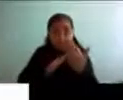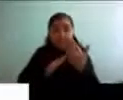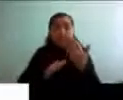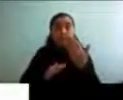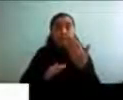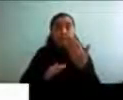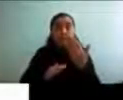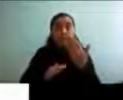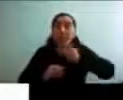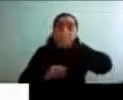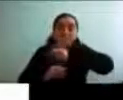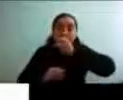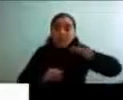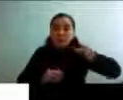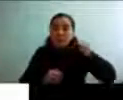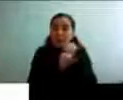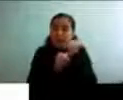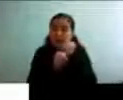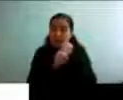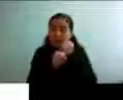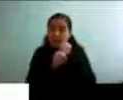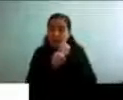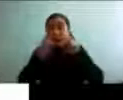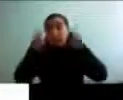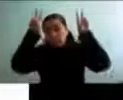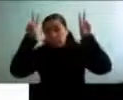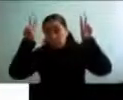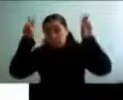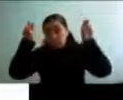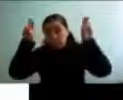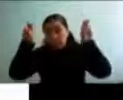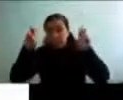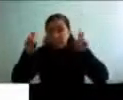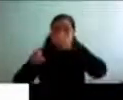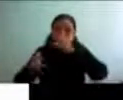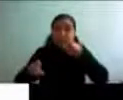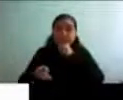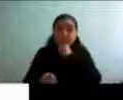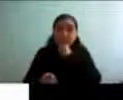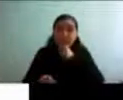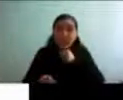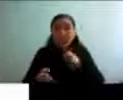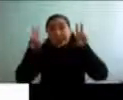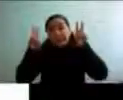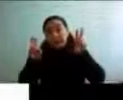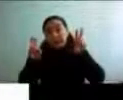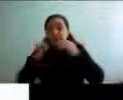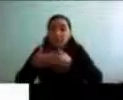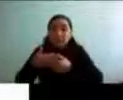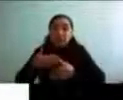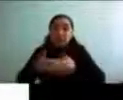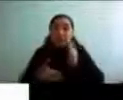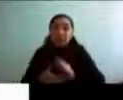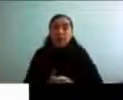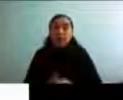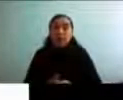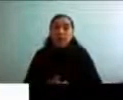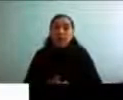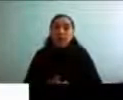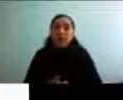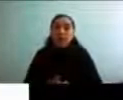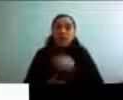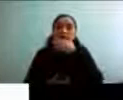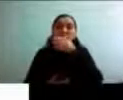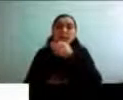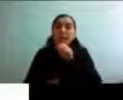las personas que trabajamos en esta cosa de las personas mayores y los temas de las personas mayores, les denominamos